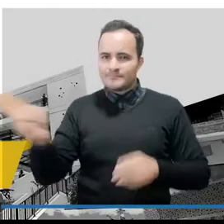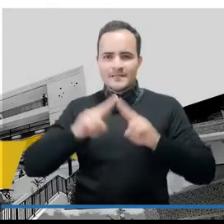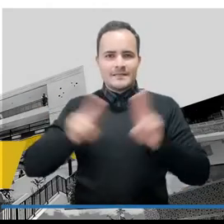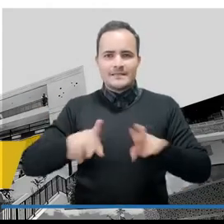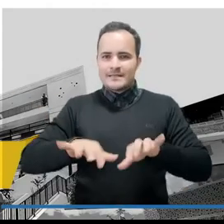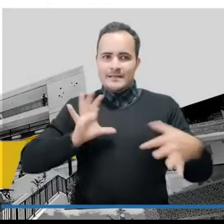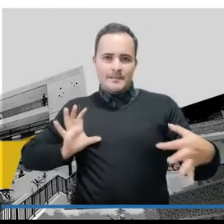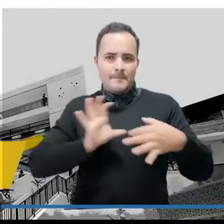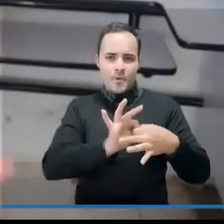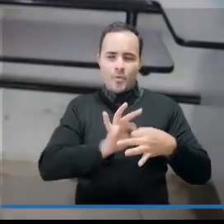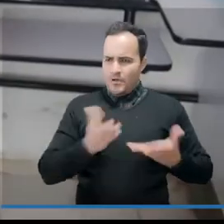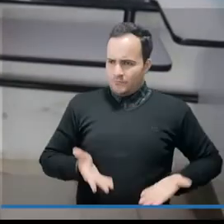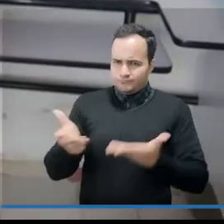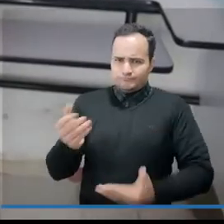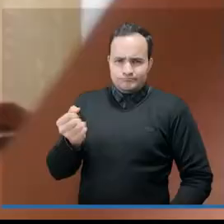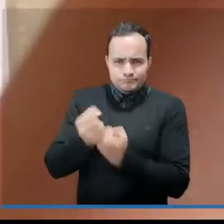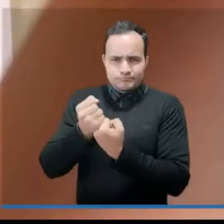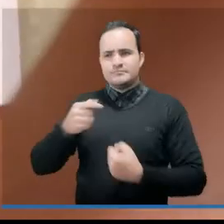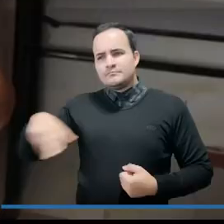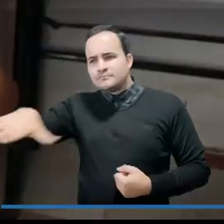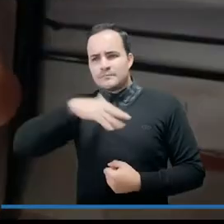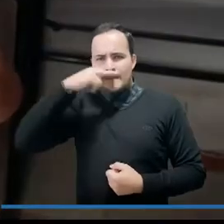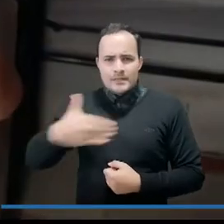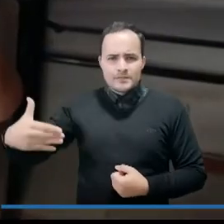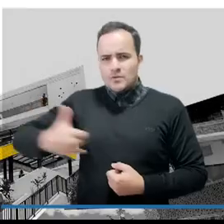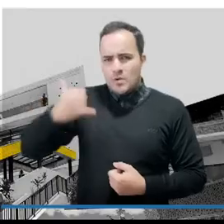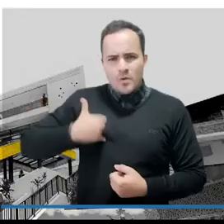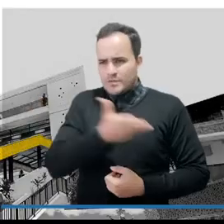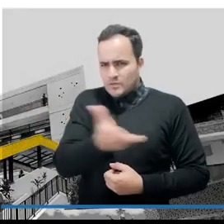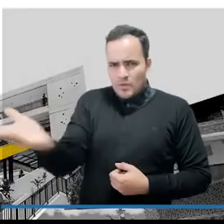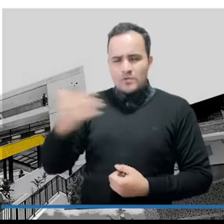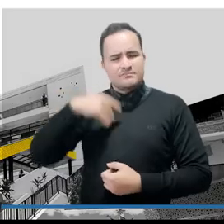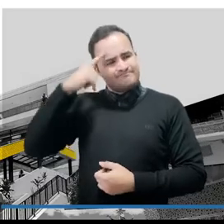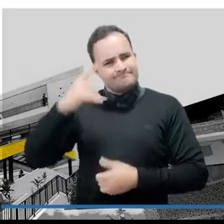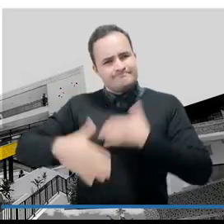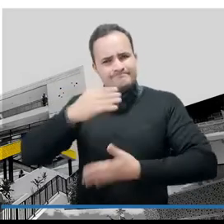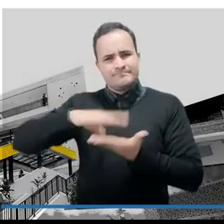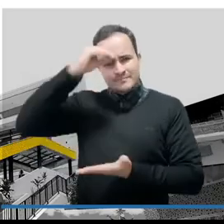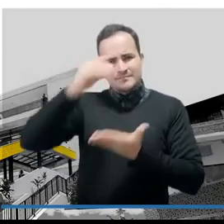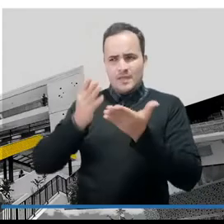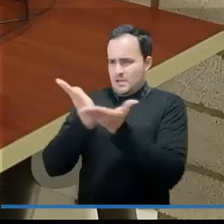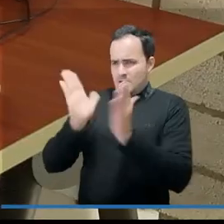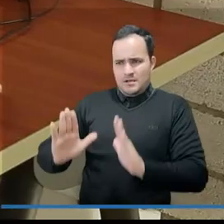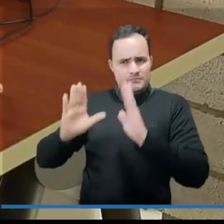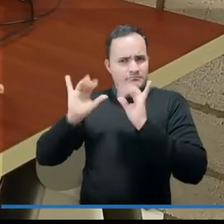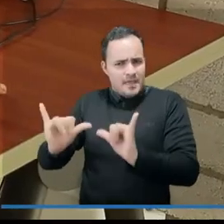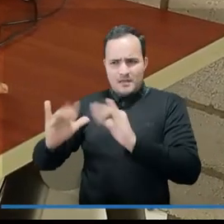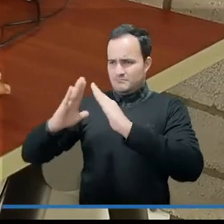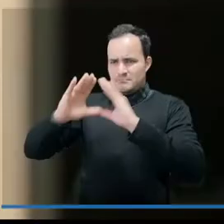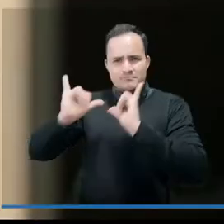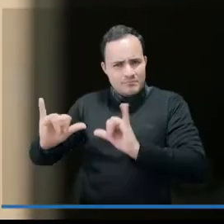esa conectividad de nuestros niños, niñas y jóvenes de la ciudad para que puedan seguir aprendiendo desde casa y estudiando desde casa.